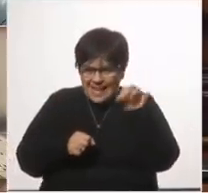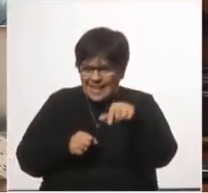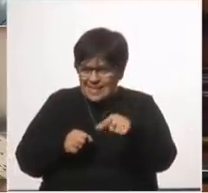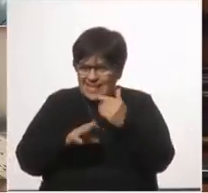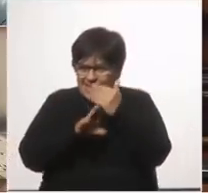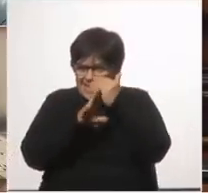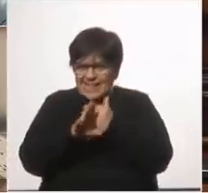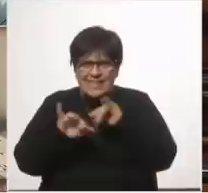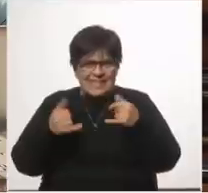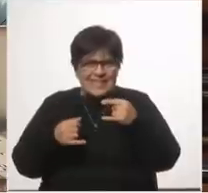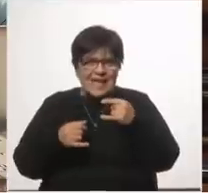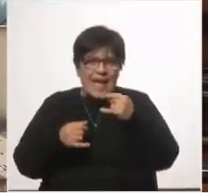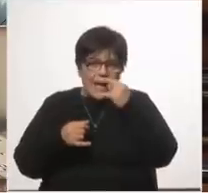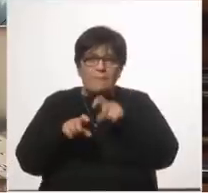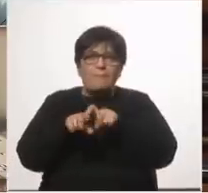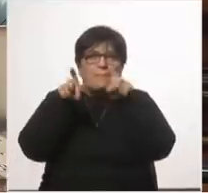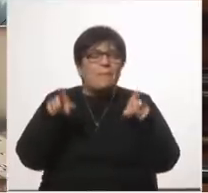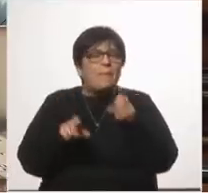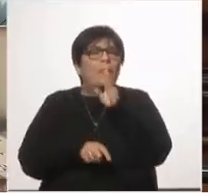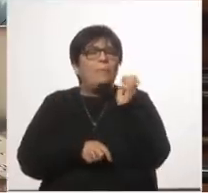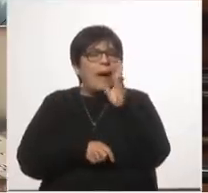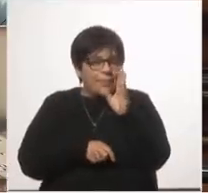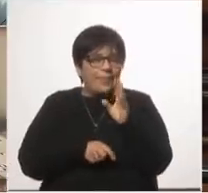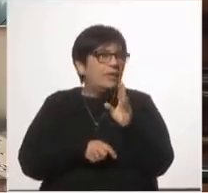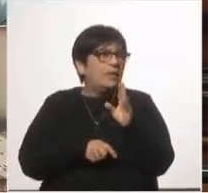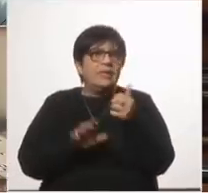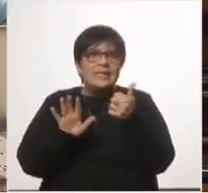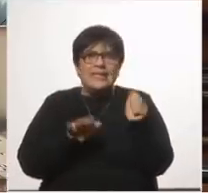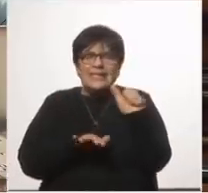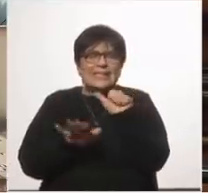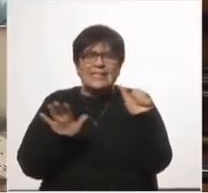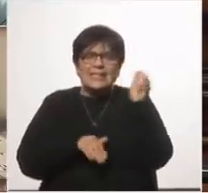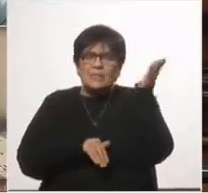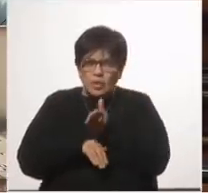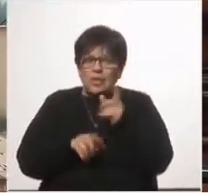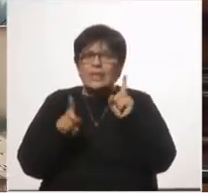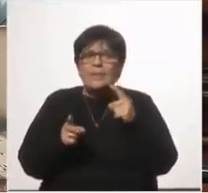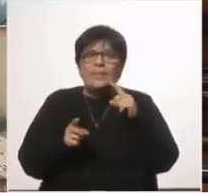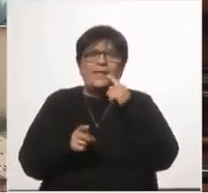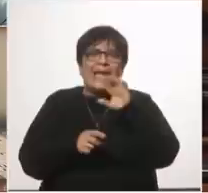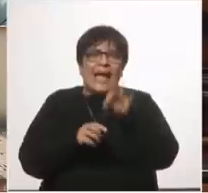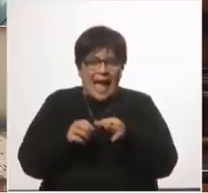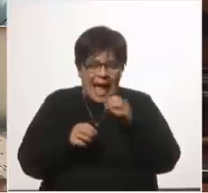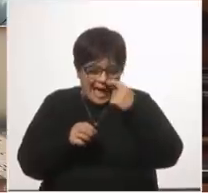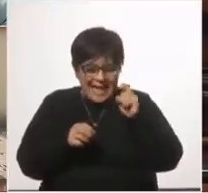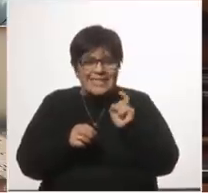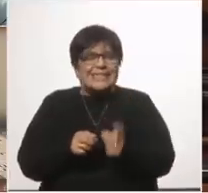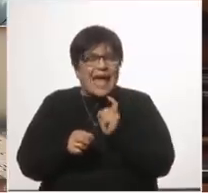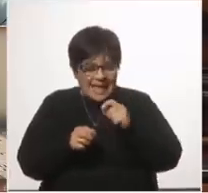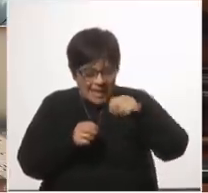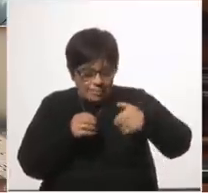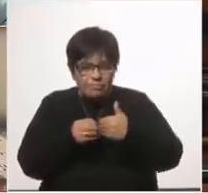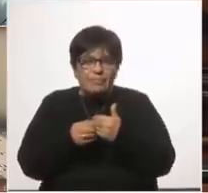reducción de estudios PAP de 80% de monografías de 66% y de sangre oculta en materia fiscales de 73